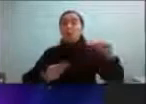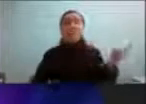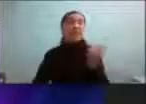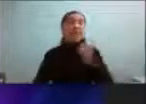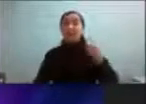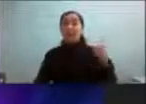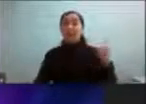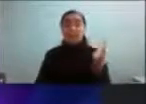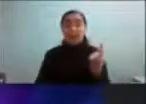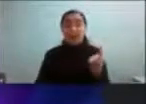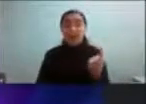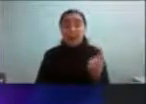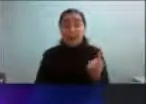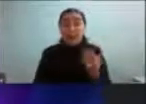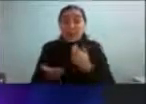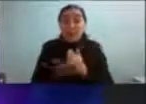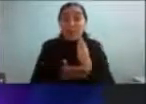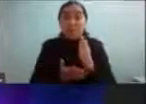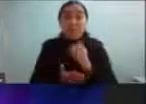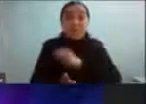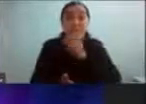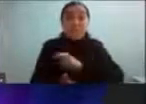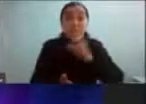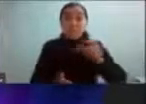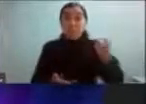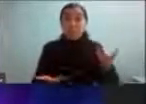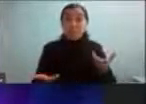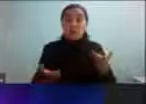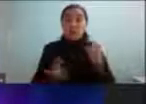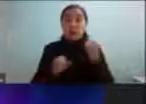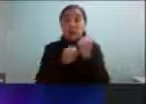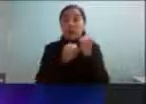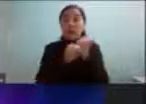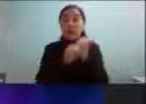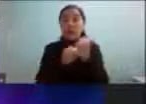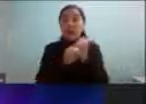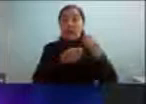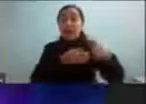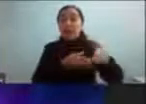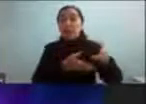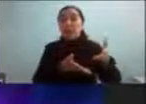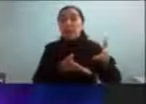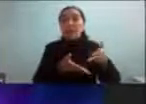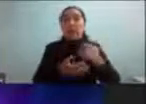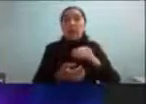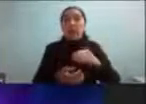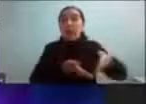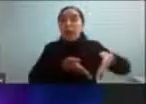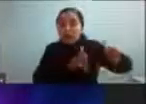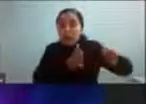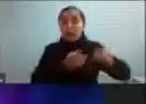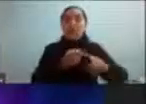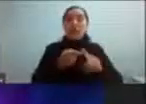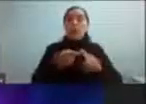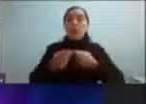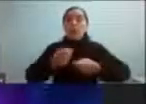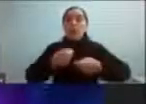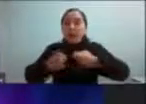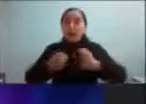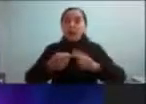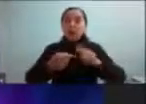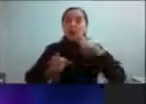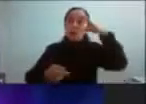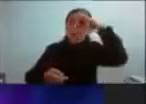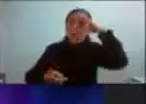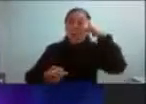desde las personas que trabajan en la calle o los policías o la gente en los negocios hasta digamos